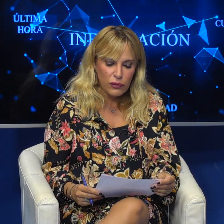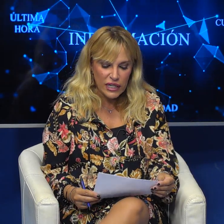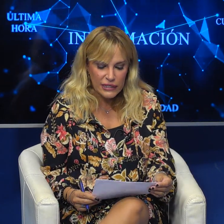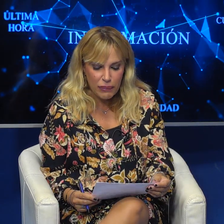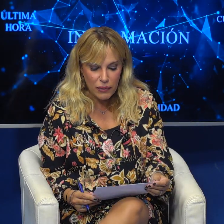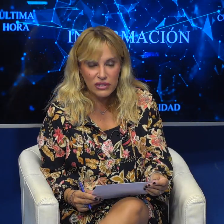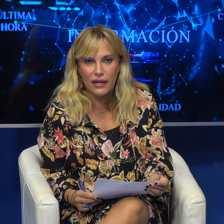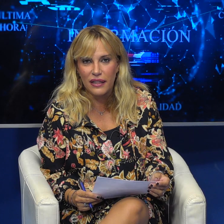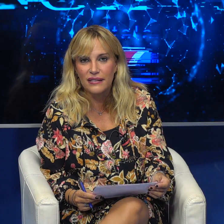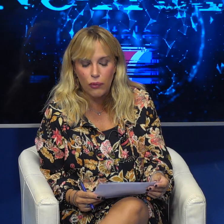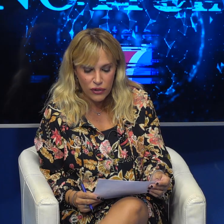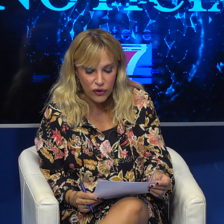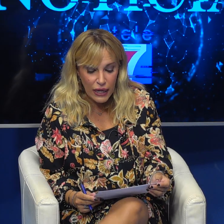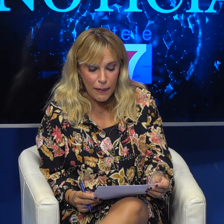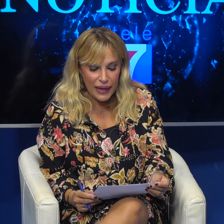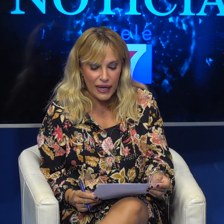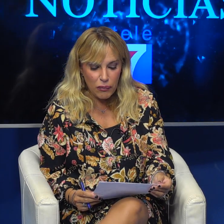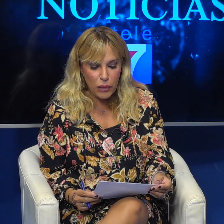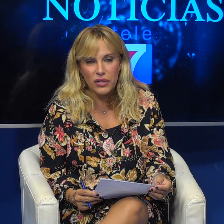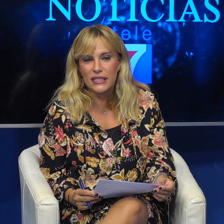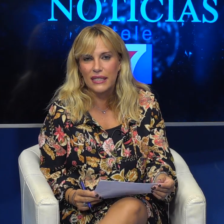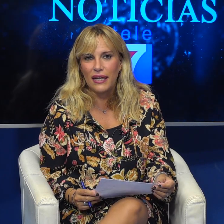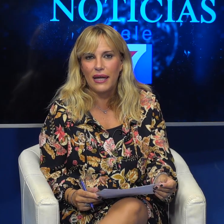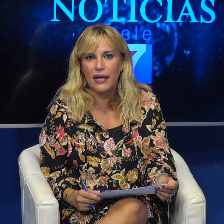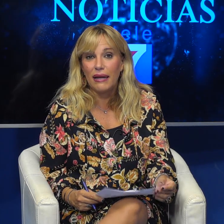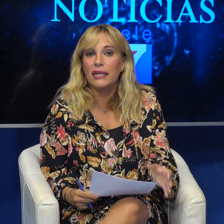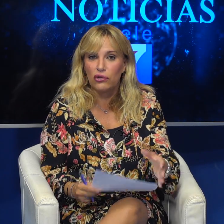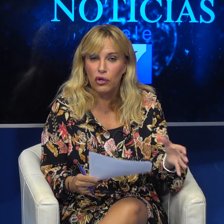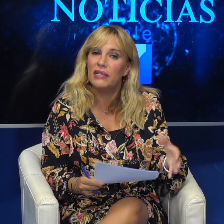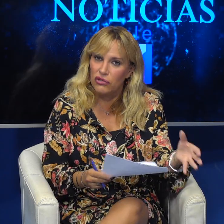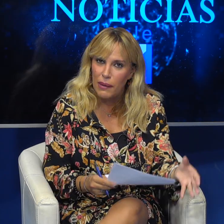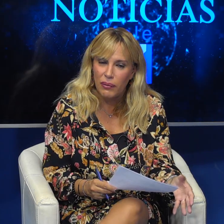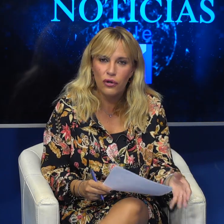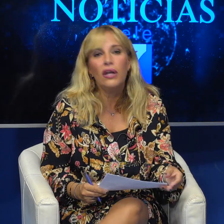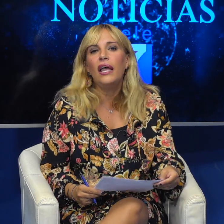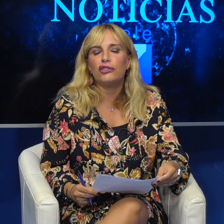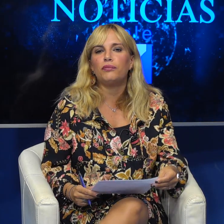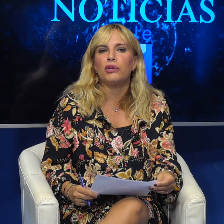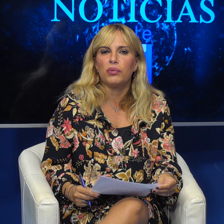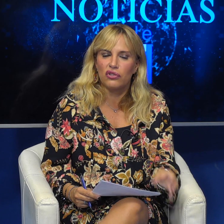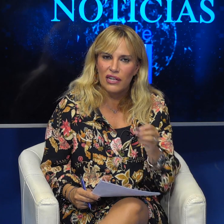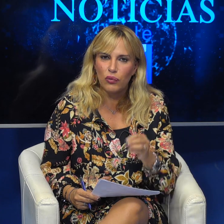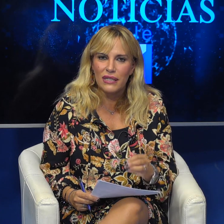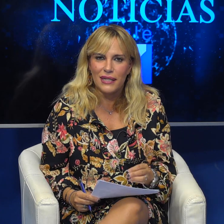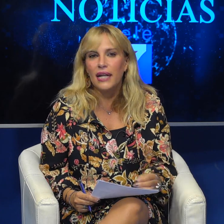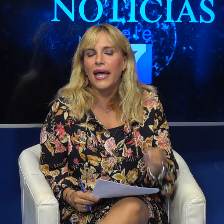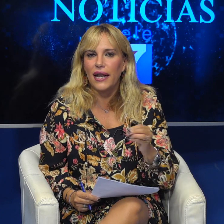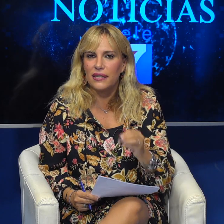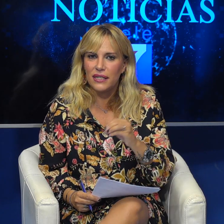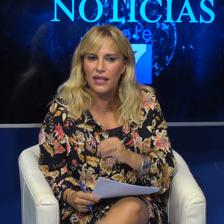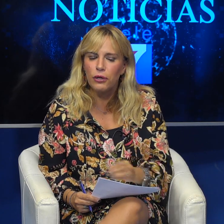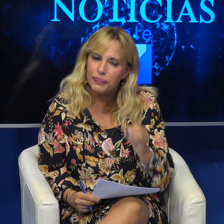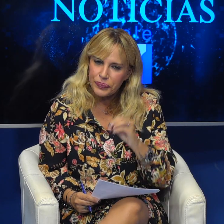Socialista y Unidas Podemos alcanzan ese acuerdo para, bueno, pues, llevarse al Consejo de Ministros que ha aprobado esos presupuestos. Las cuentas